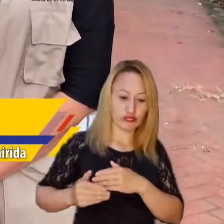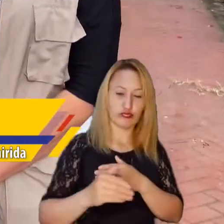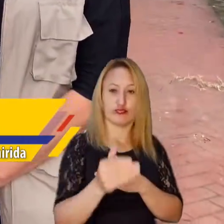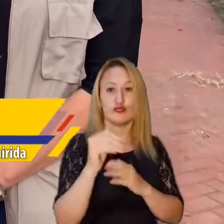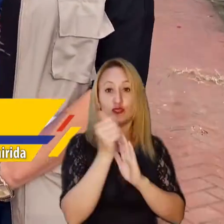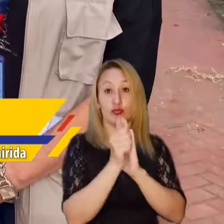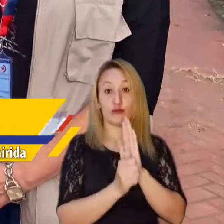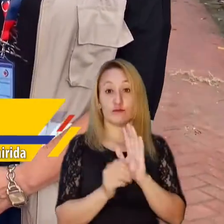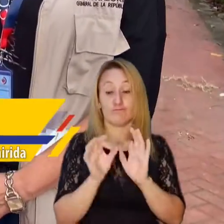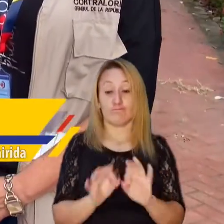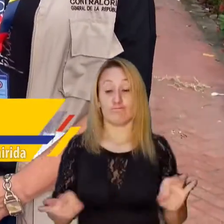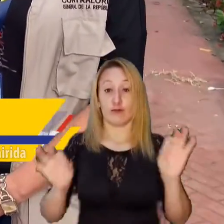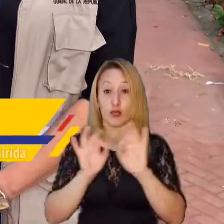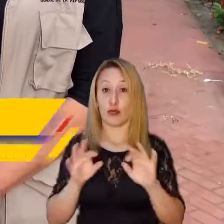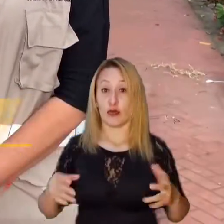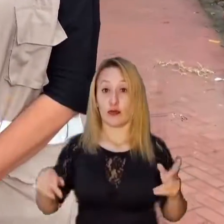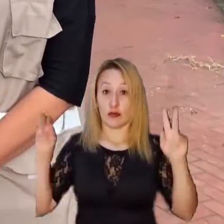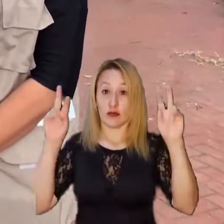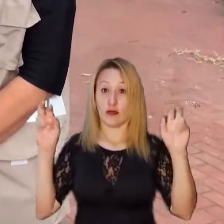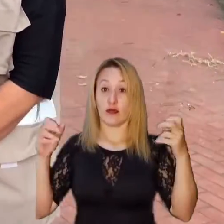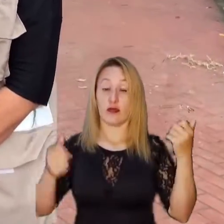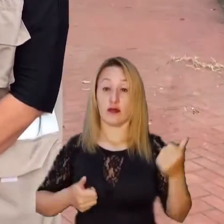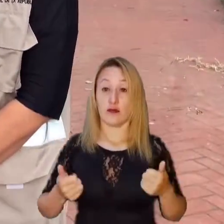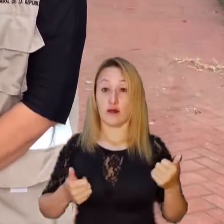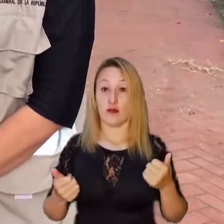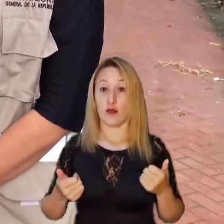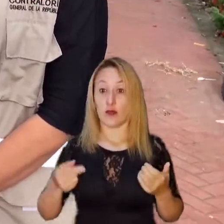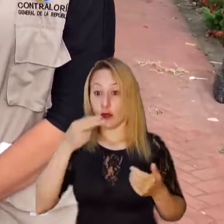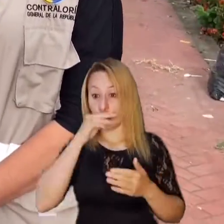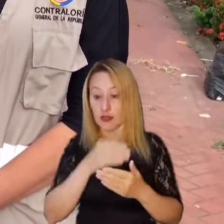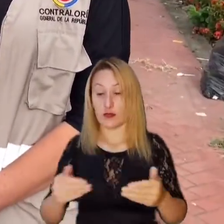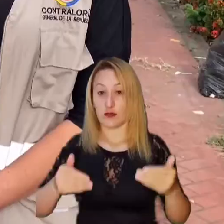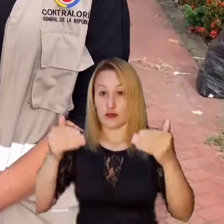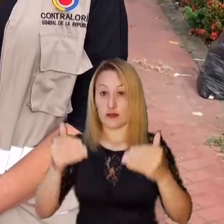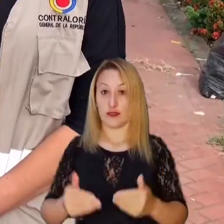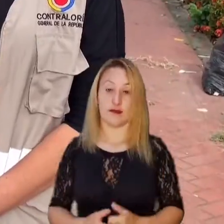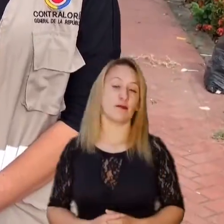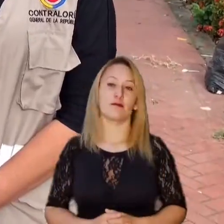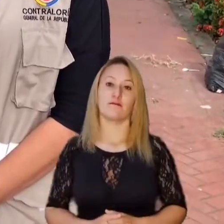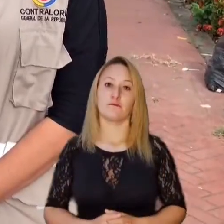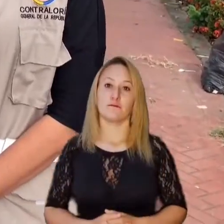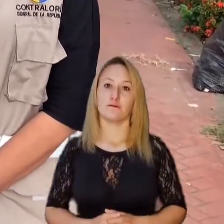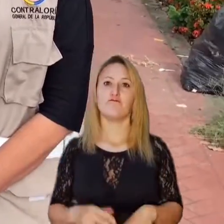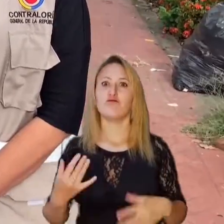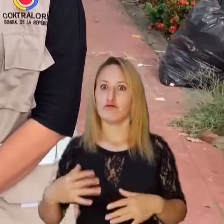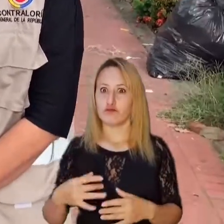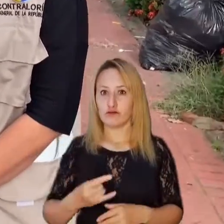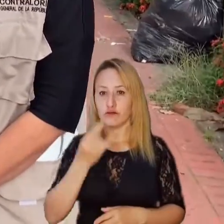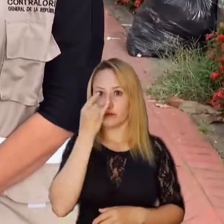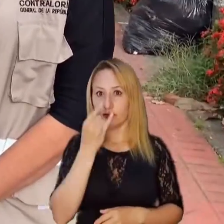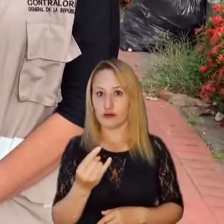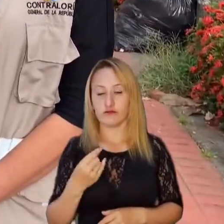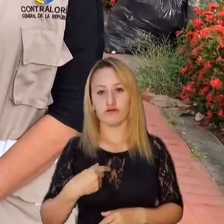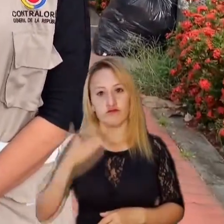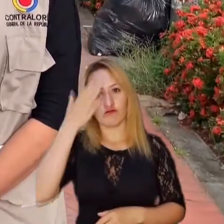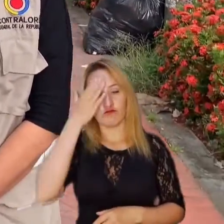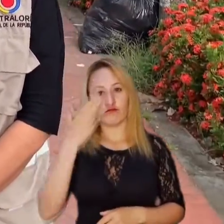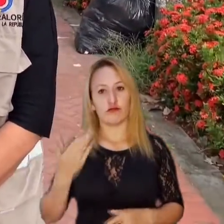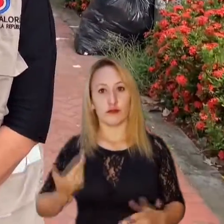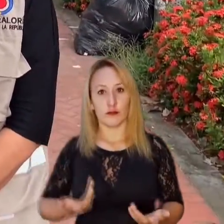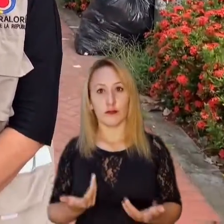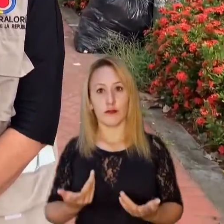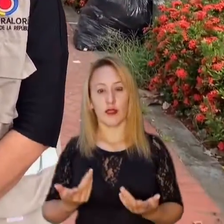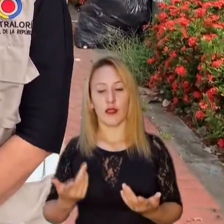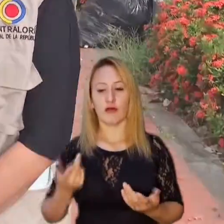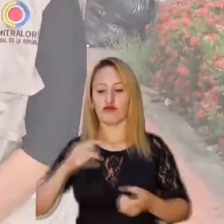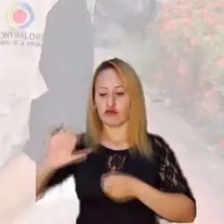el conocimiento de que estuviera en ejecución estos programas tan importantes que es sobre el bienestar de nuestros niños